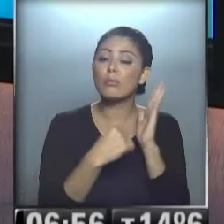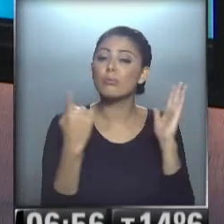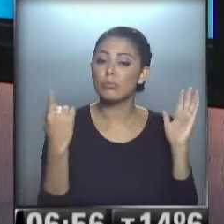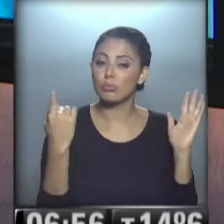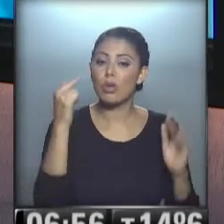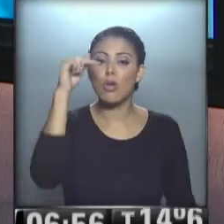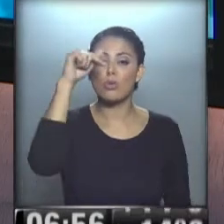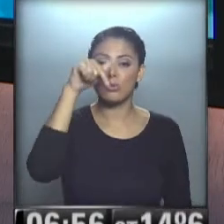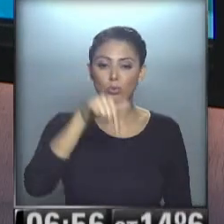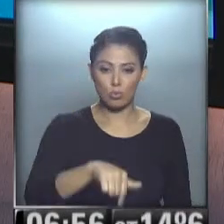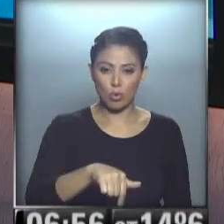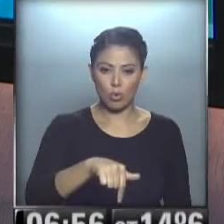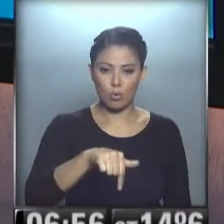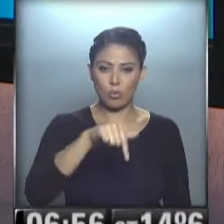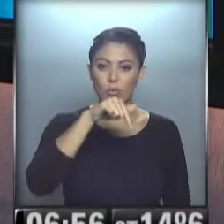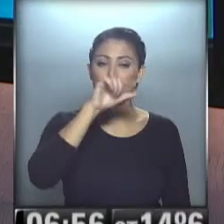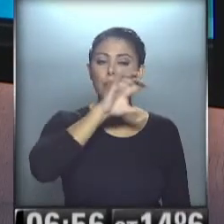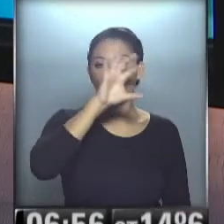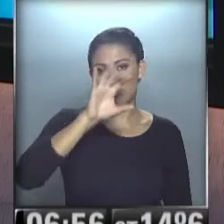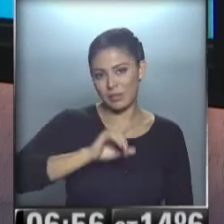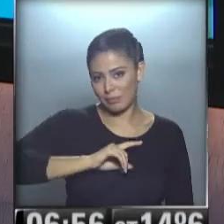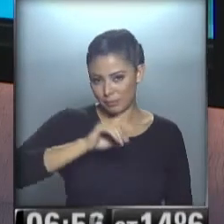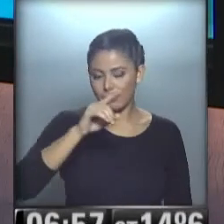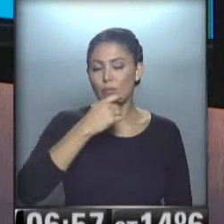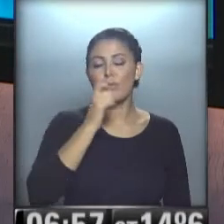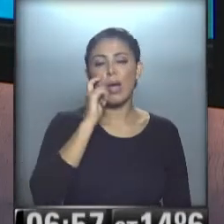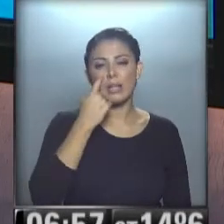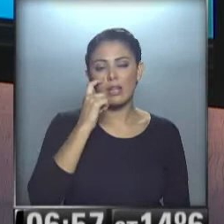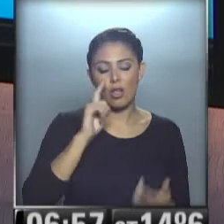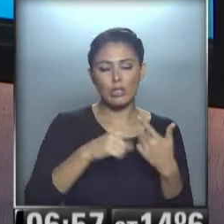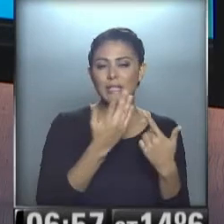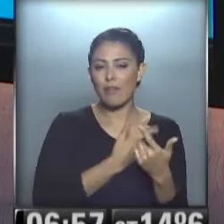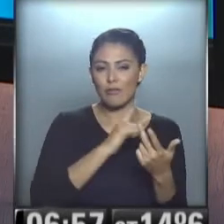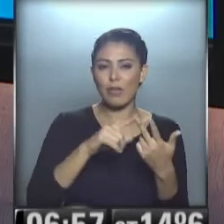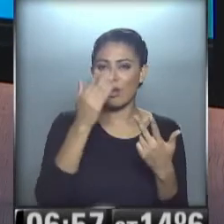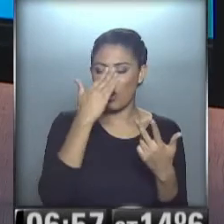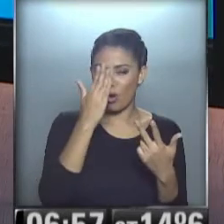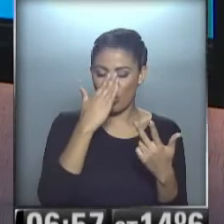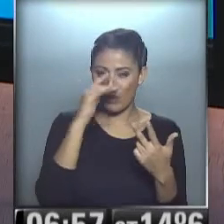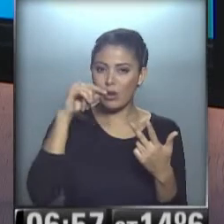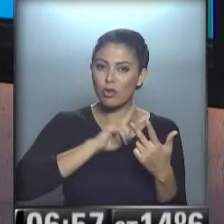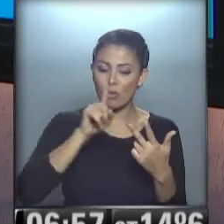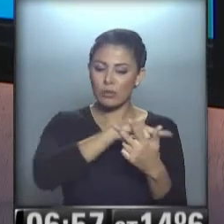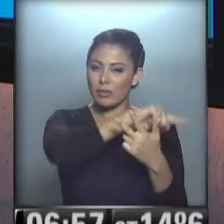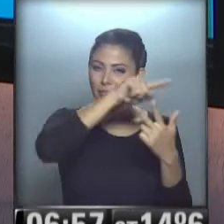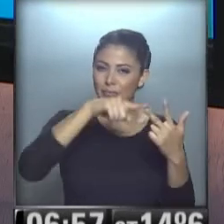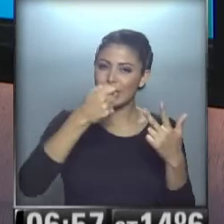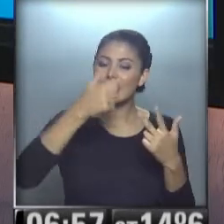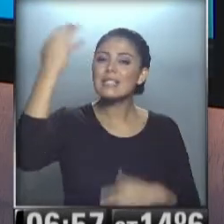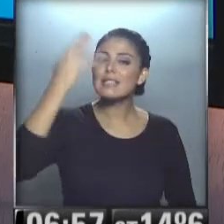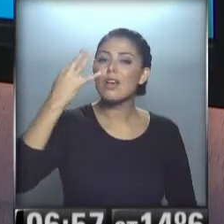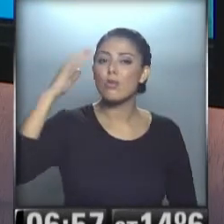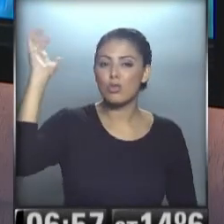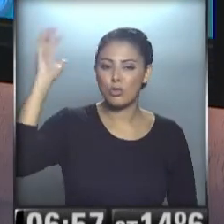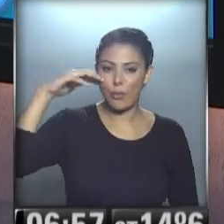al sur del litoral... ...entre ríos, Santa Fe, norte de Córdoba... ...altísima la probabilidad de